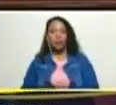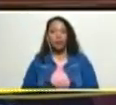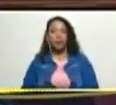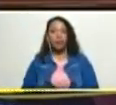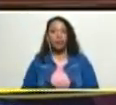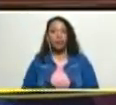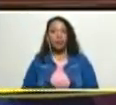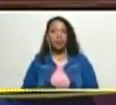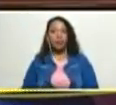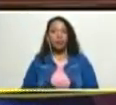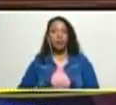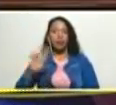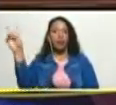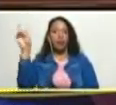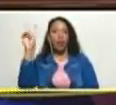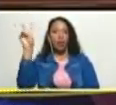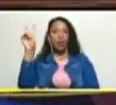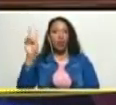venezuela